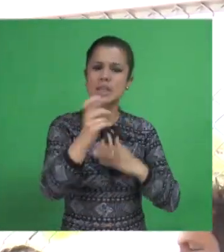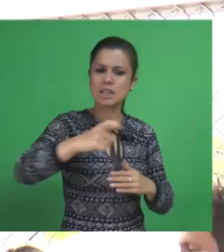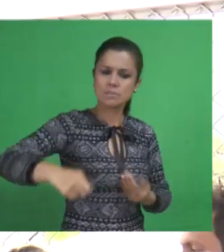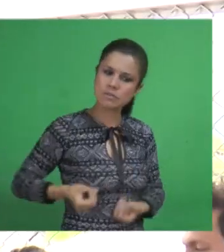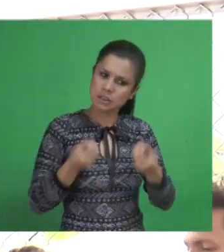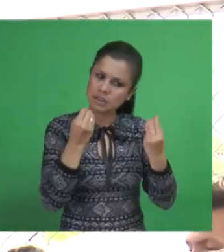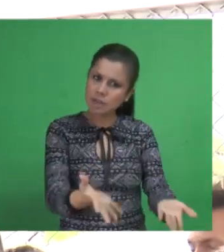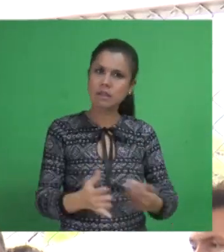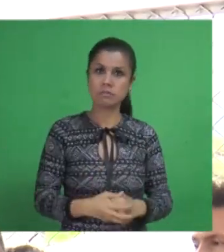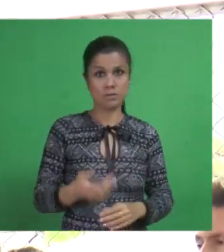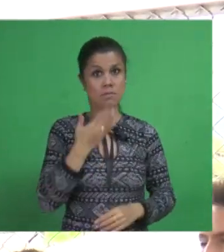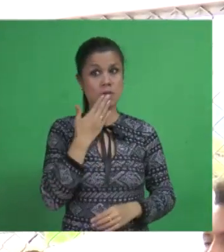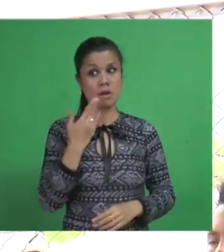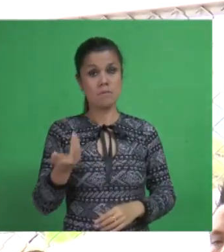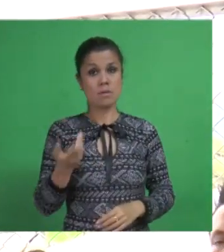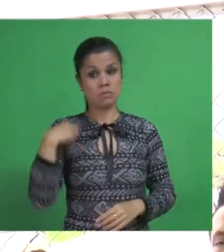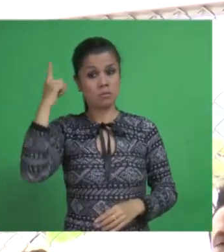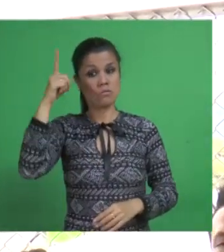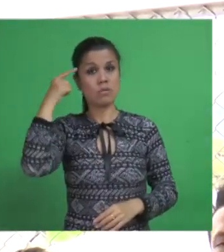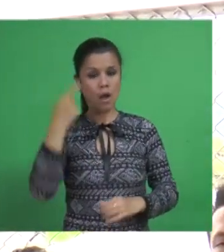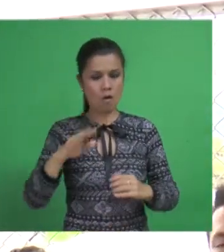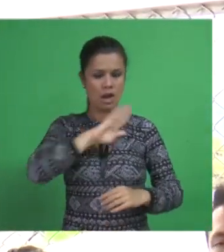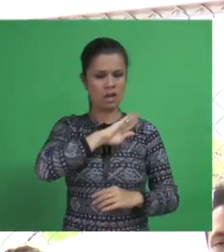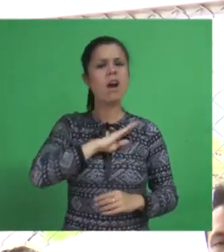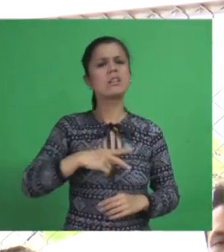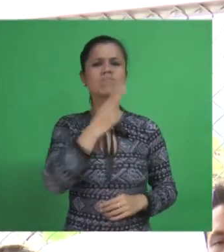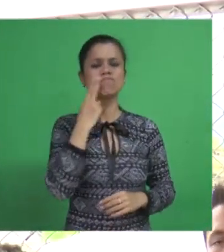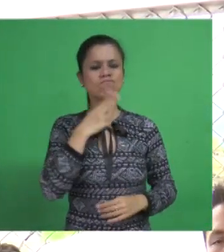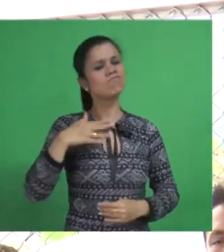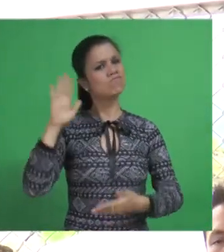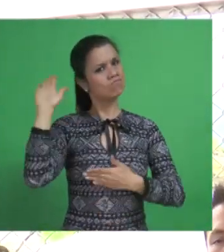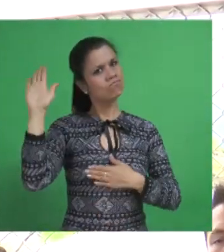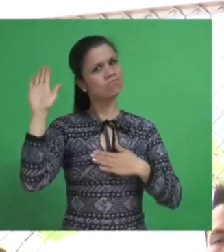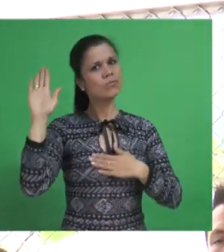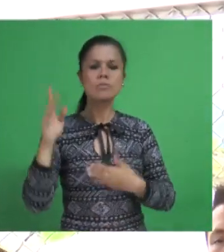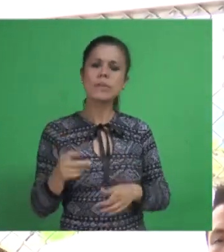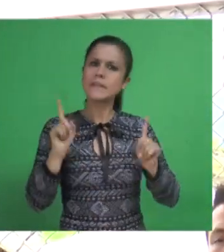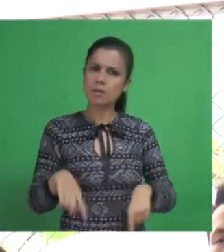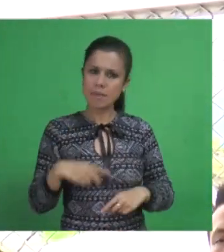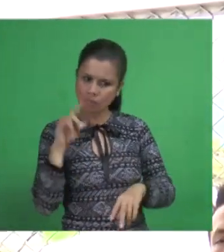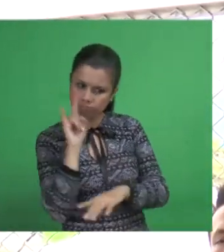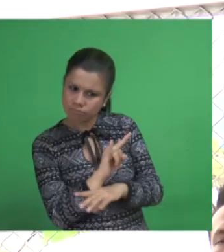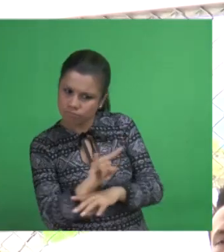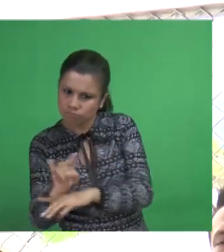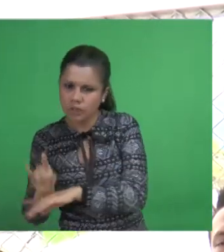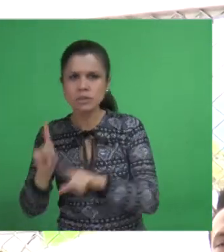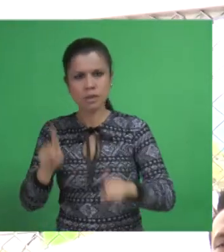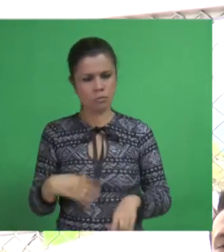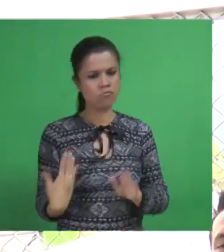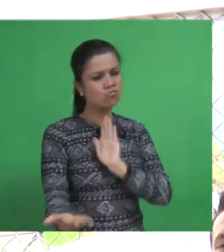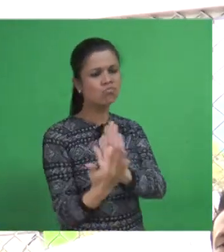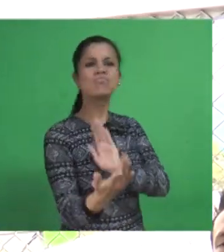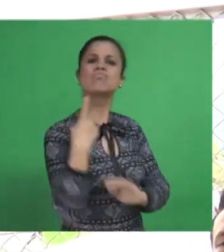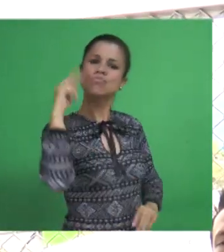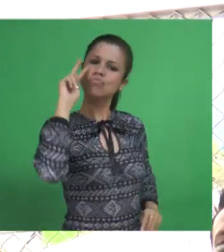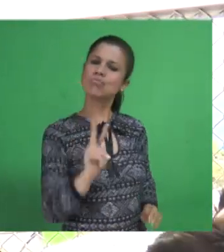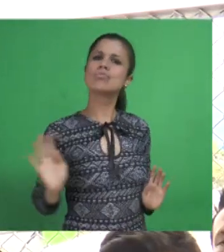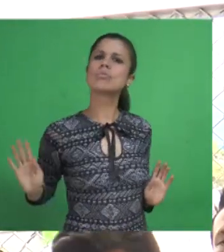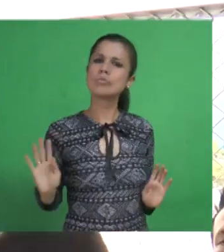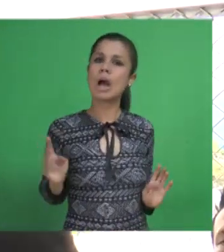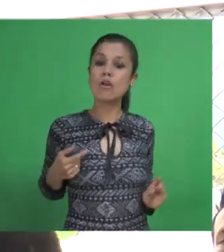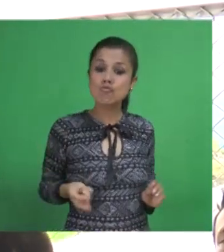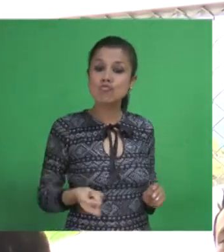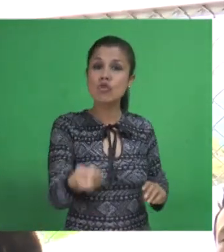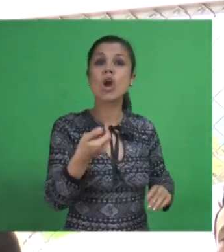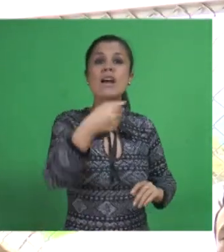autoridades cuando se comprometen cumplen, monitorean, evalúan y vienen y dan la cara. Esto es lo que estamos haciendo, faltando